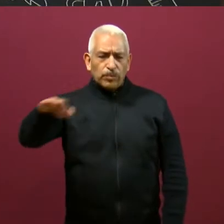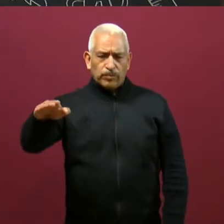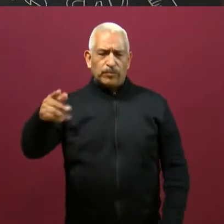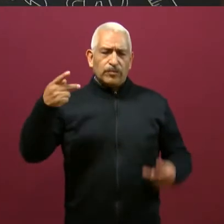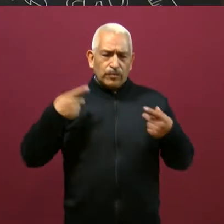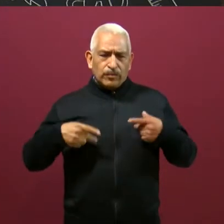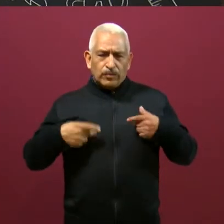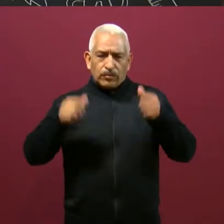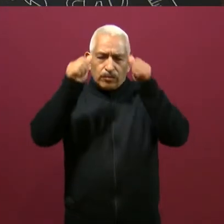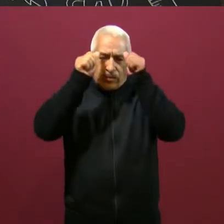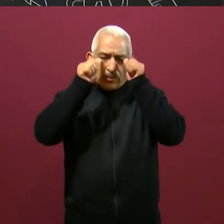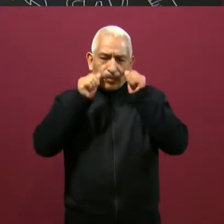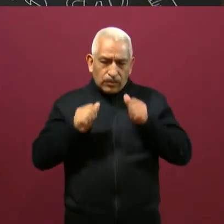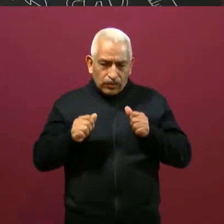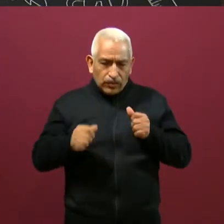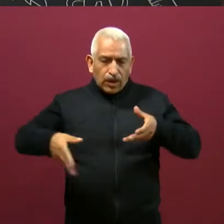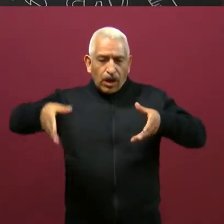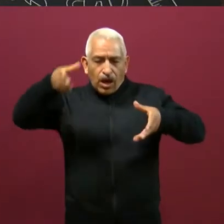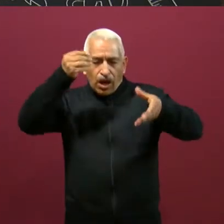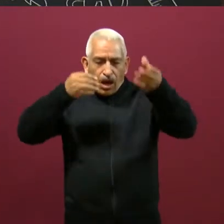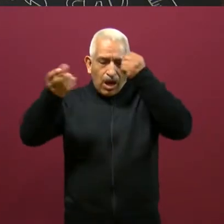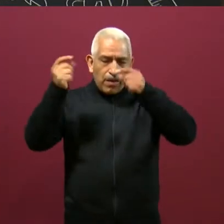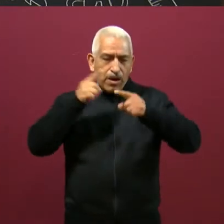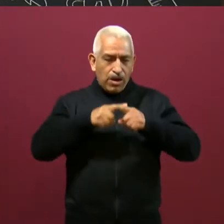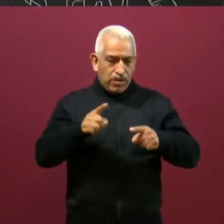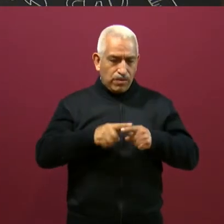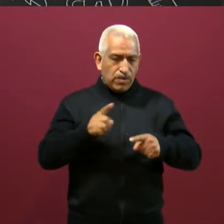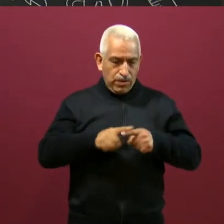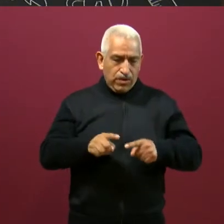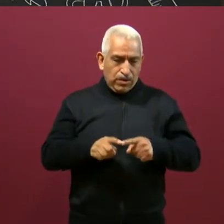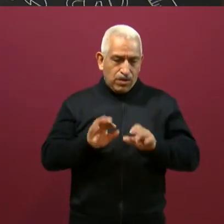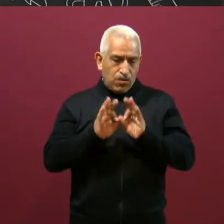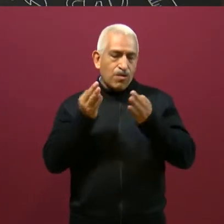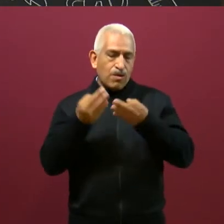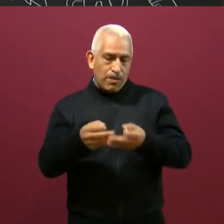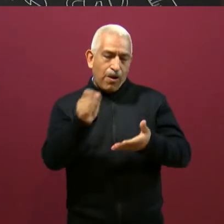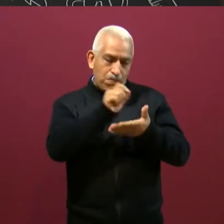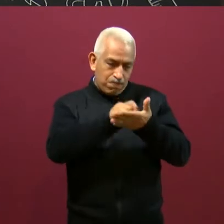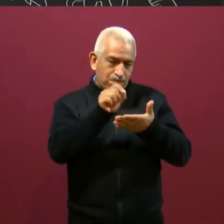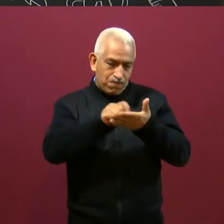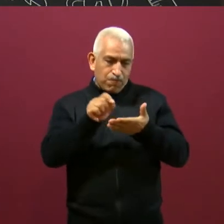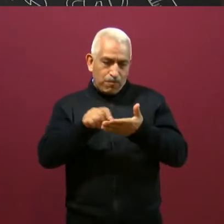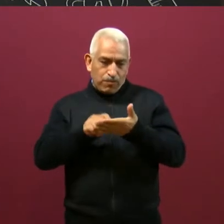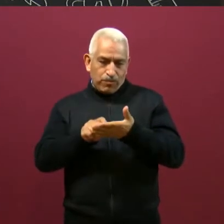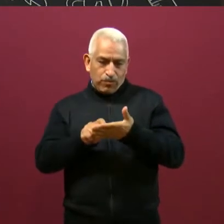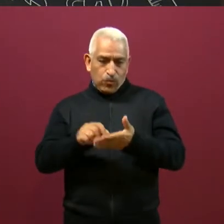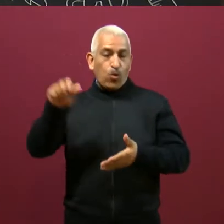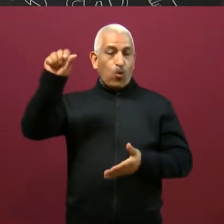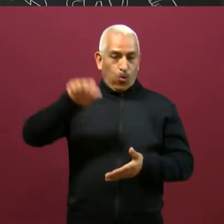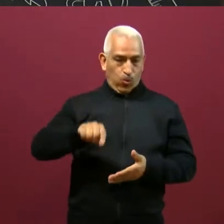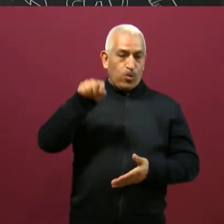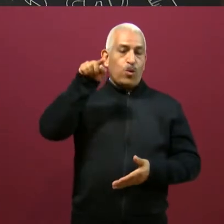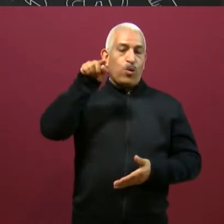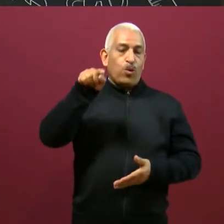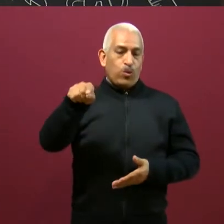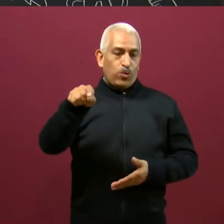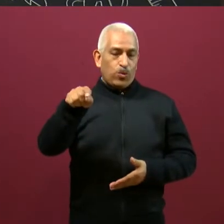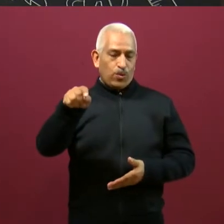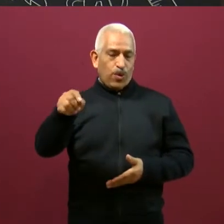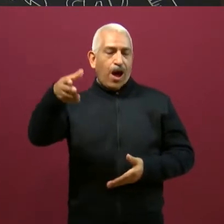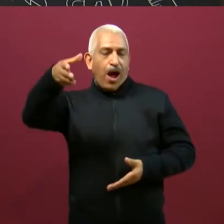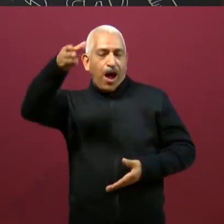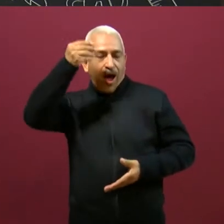aprenden de diferente manera a escribir? El día de hoy tú vas a aprender a escribir de una manera